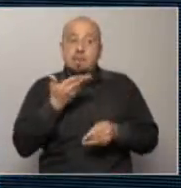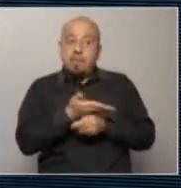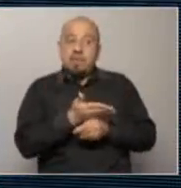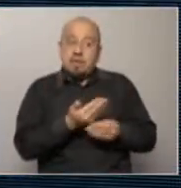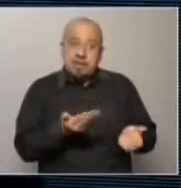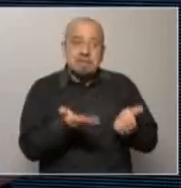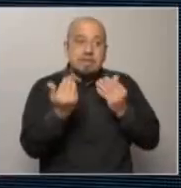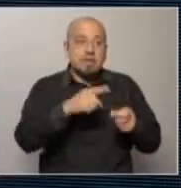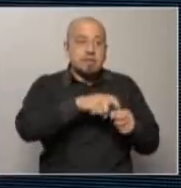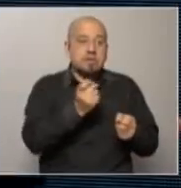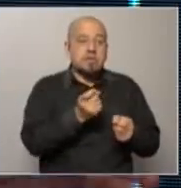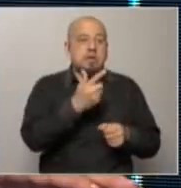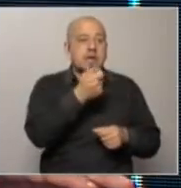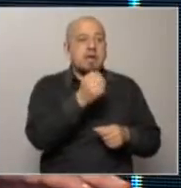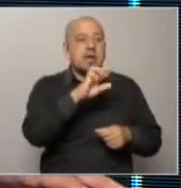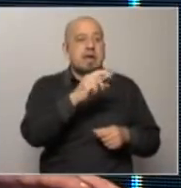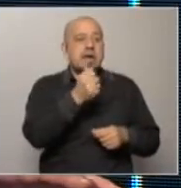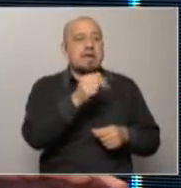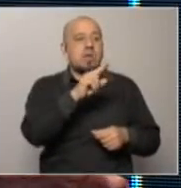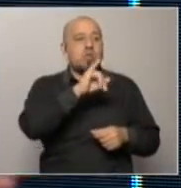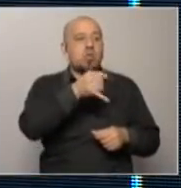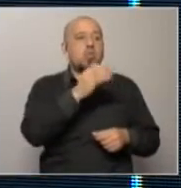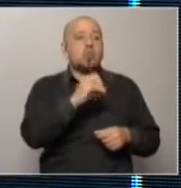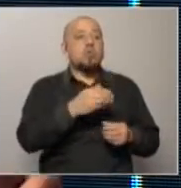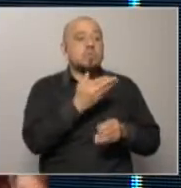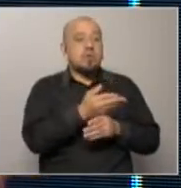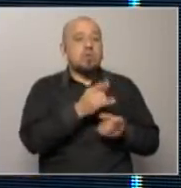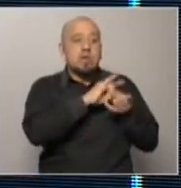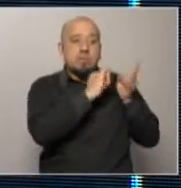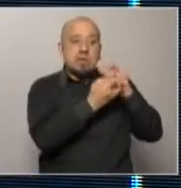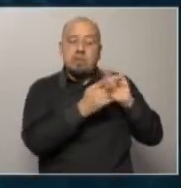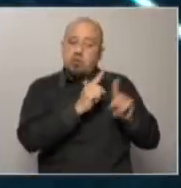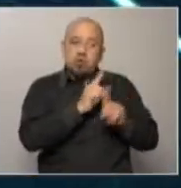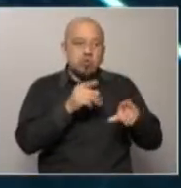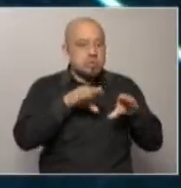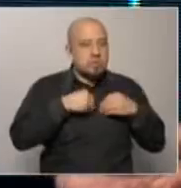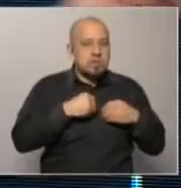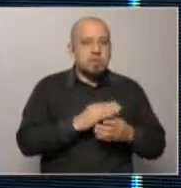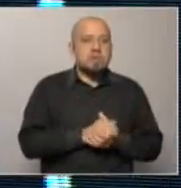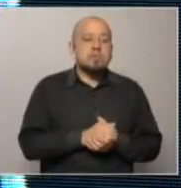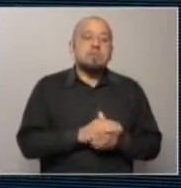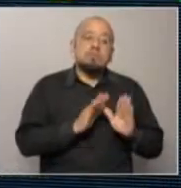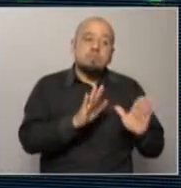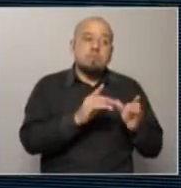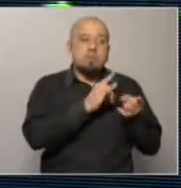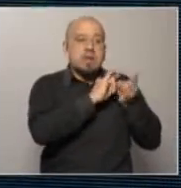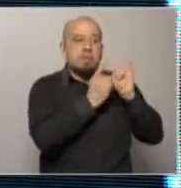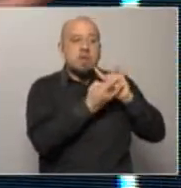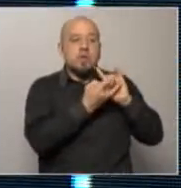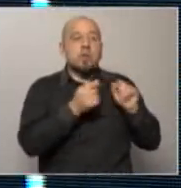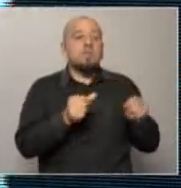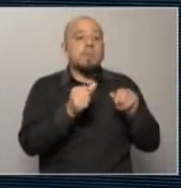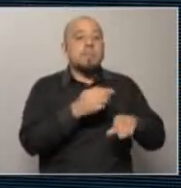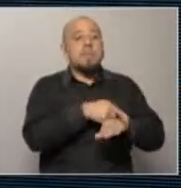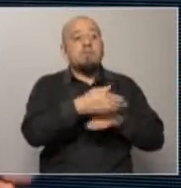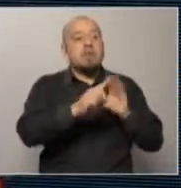igual Germán Araujo tuvo un pedido de desafuero y el parlamento no lo consiguió sino lo que hizo el parlamento fue luego